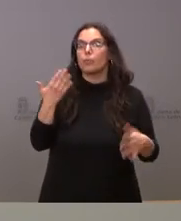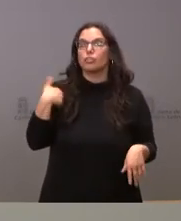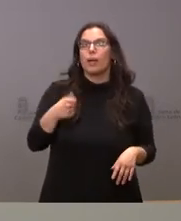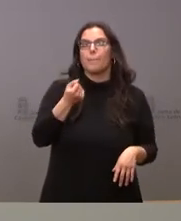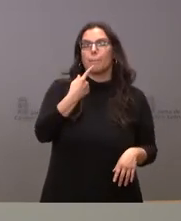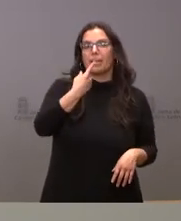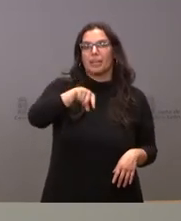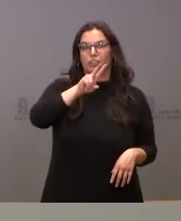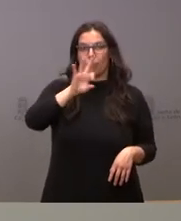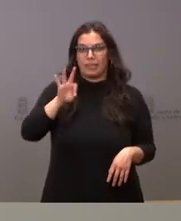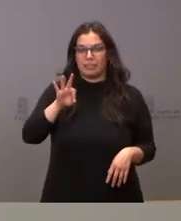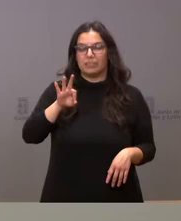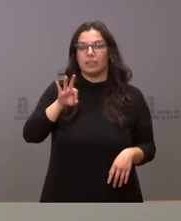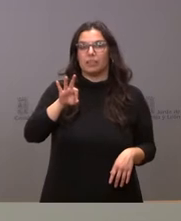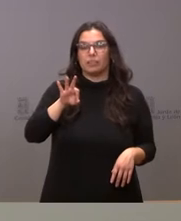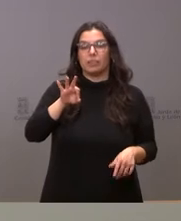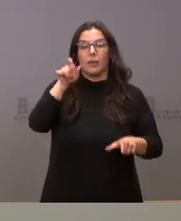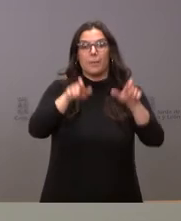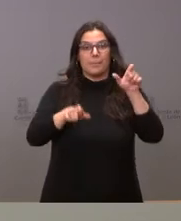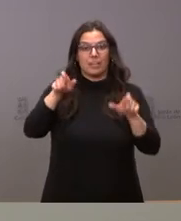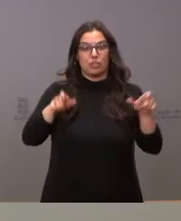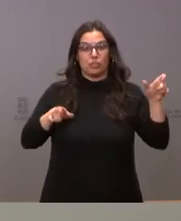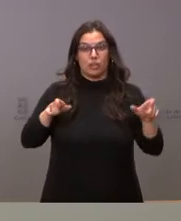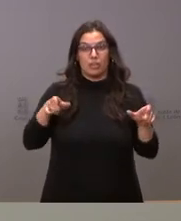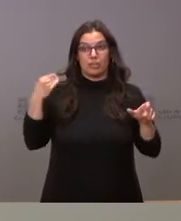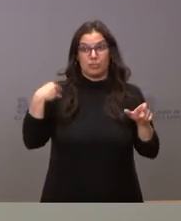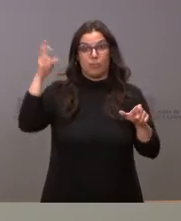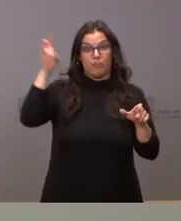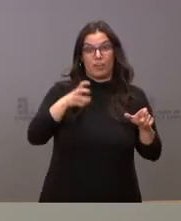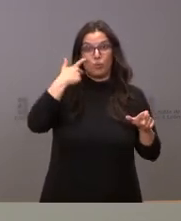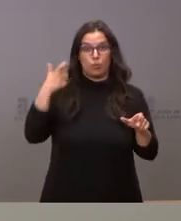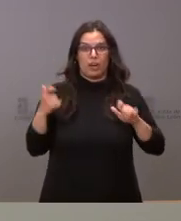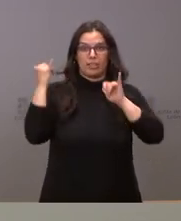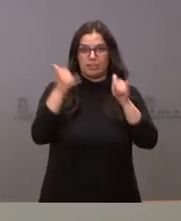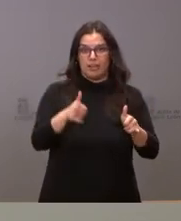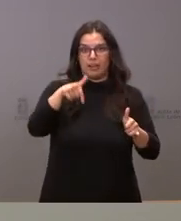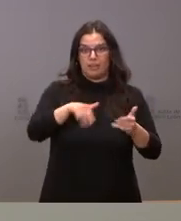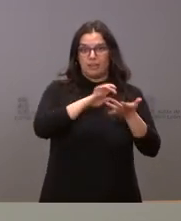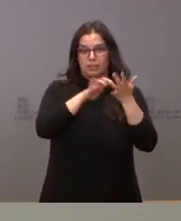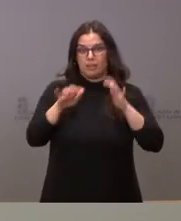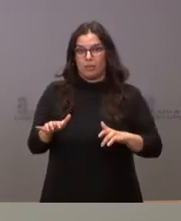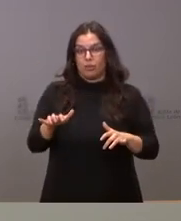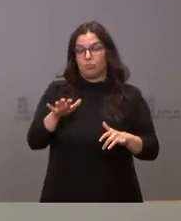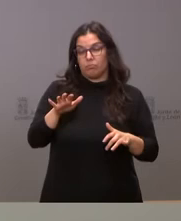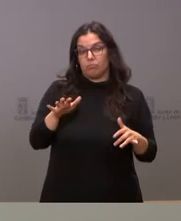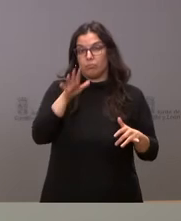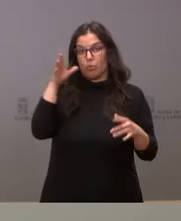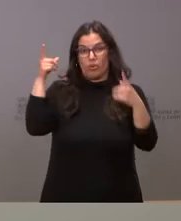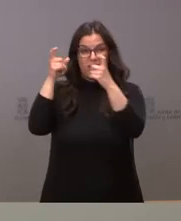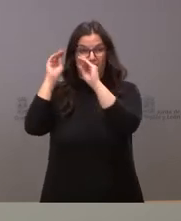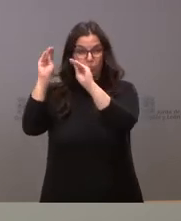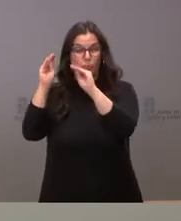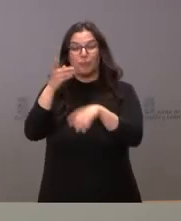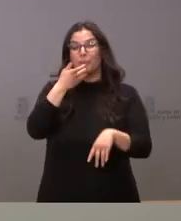ciento veinte las personas procedentes de Ucrania que han venido a Castilla y León como consecuencia de esta crisis. Si